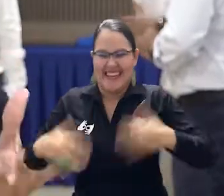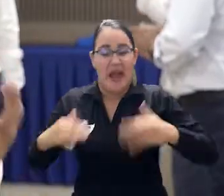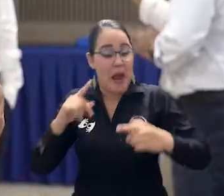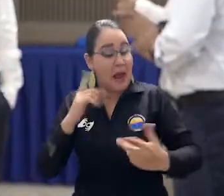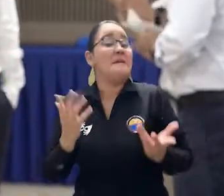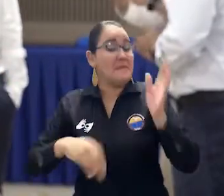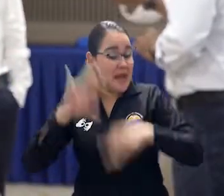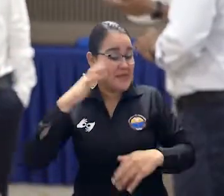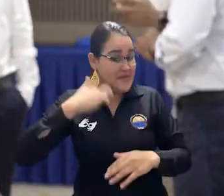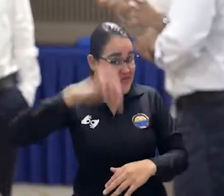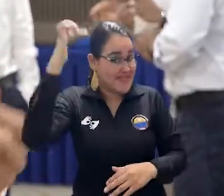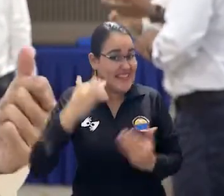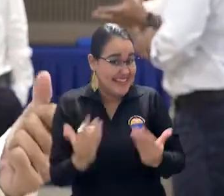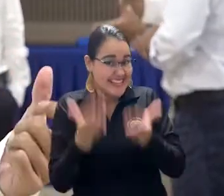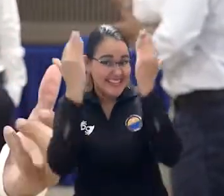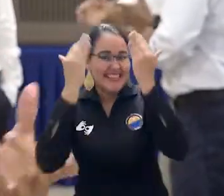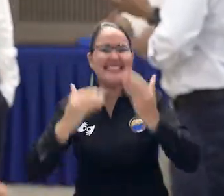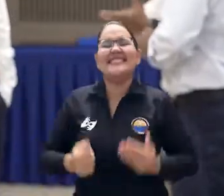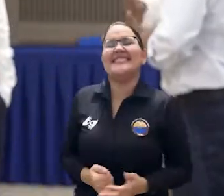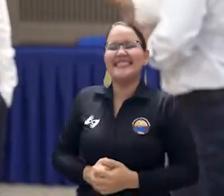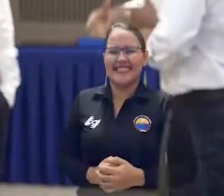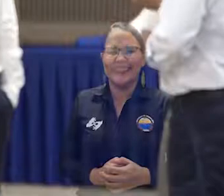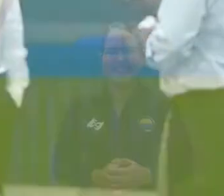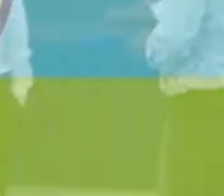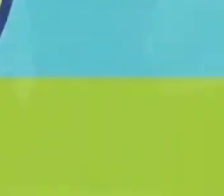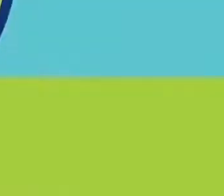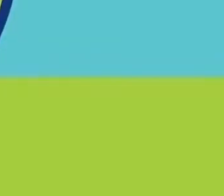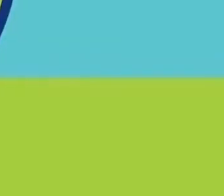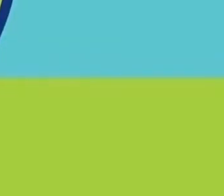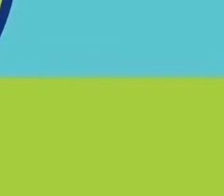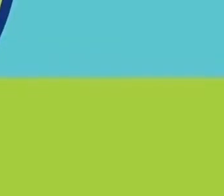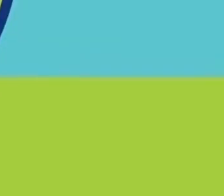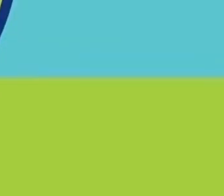a aprovechar este momento y ser profesional en nuestra área.